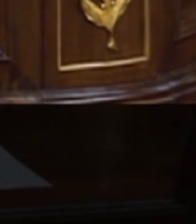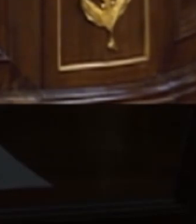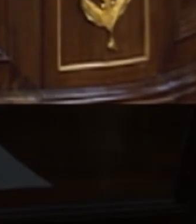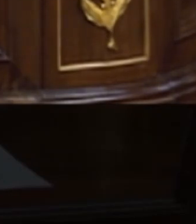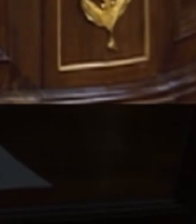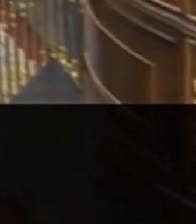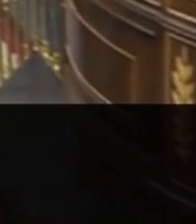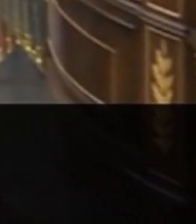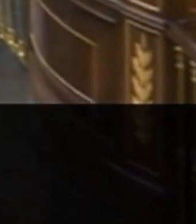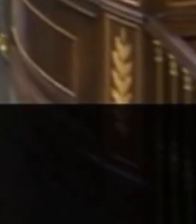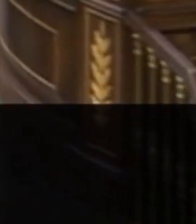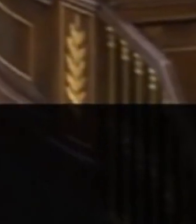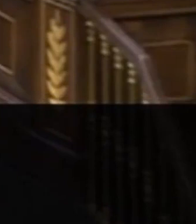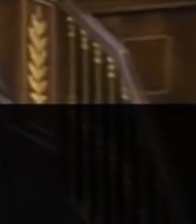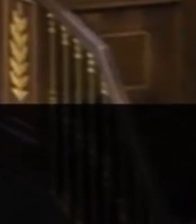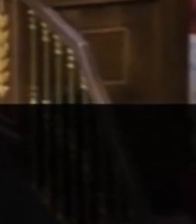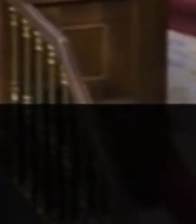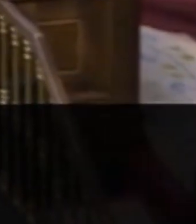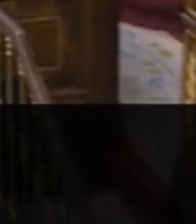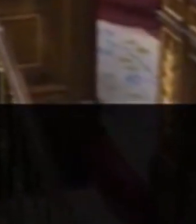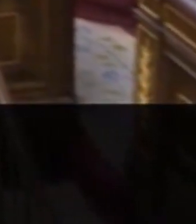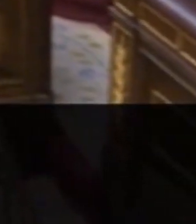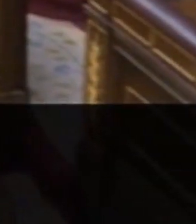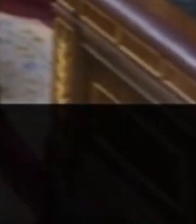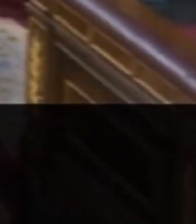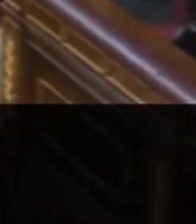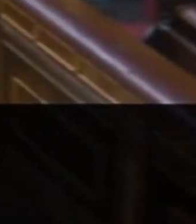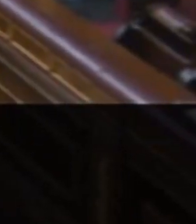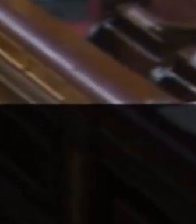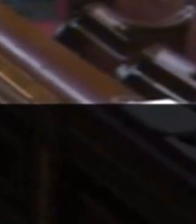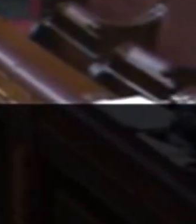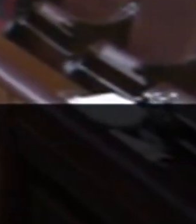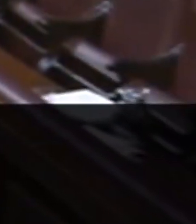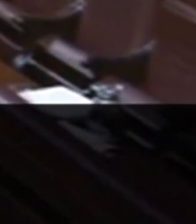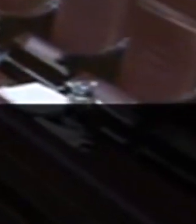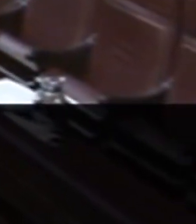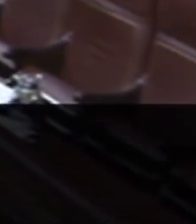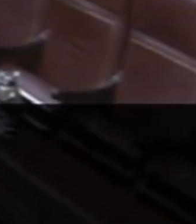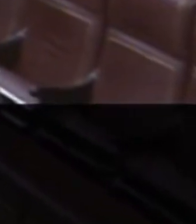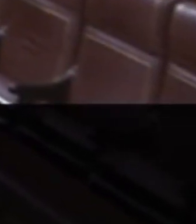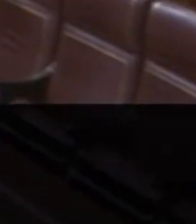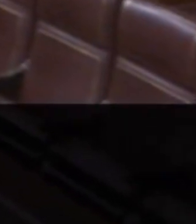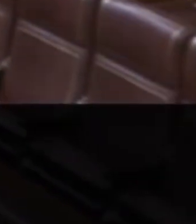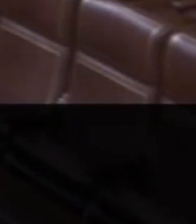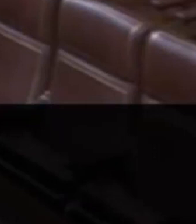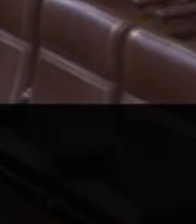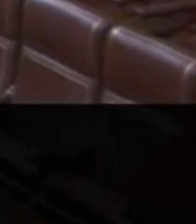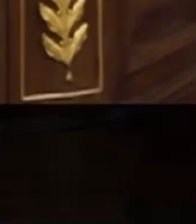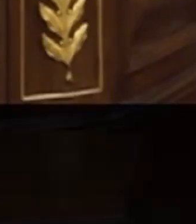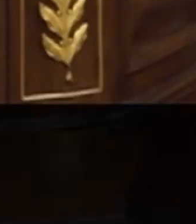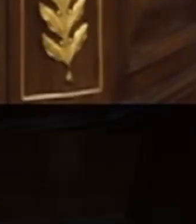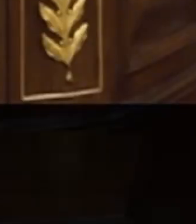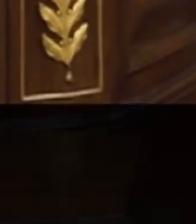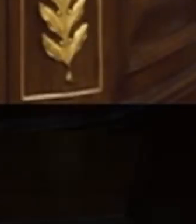en 2017. No solo se discutió sobre concertinas, también se habló de la creciente presencia de los menores extranjeros no acompañados.